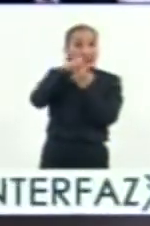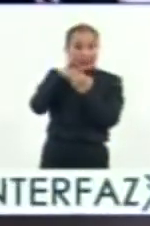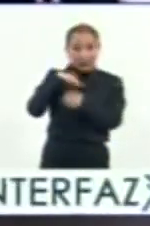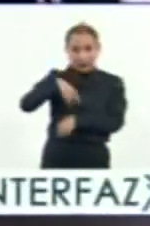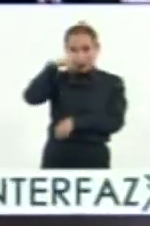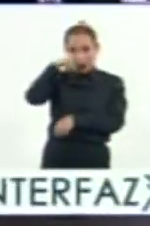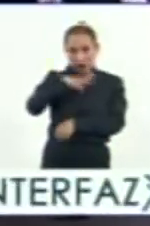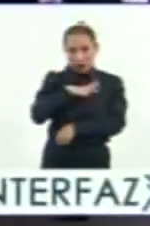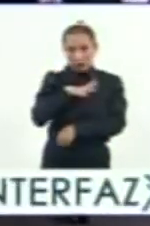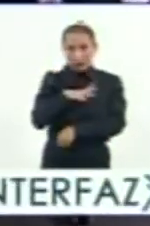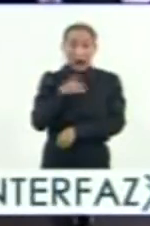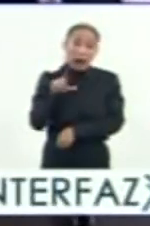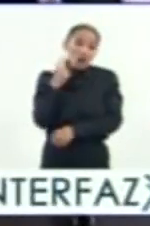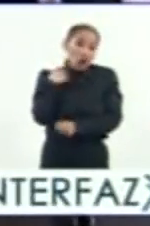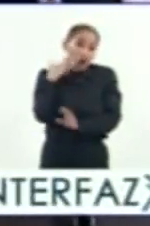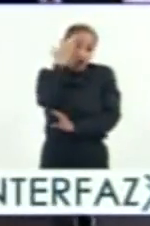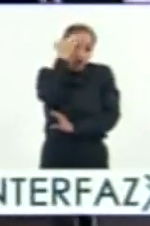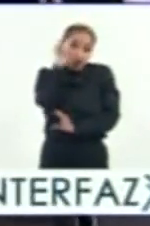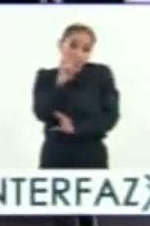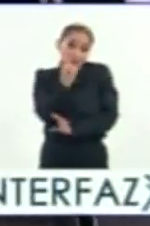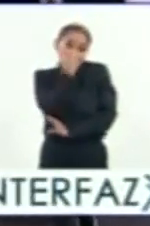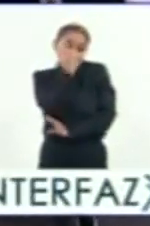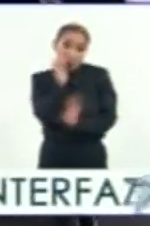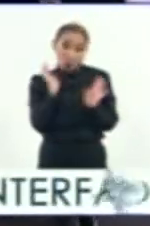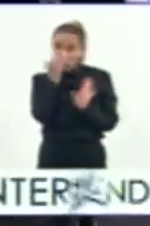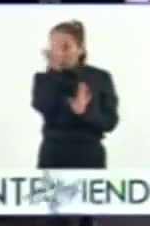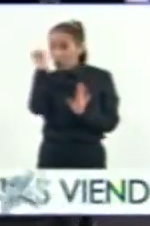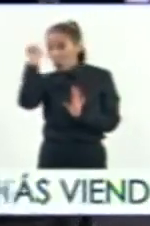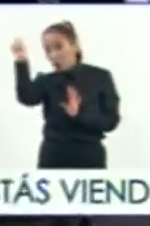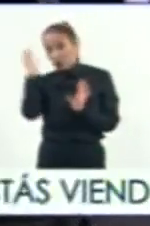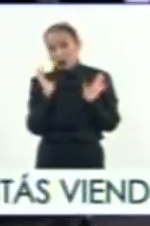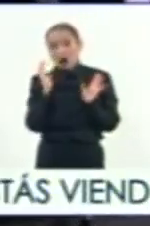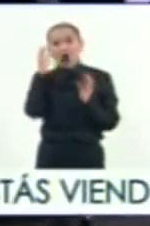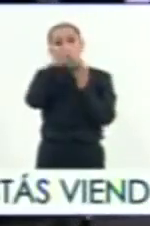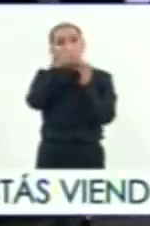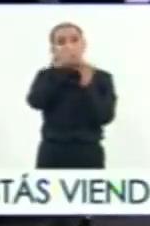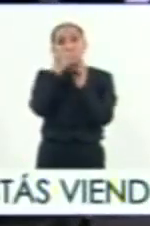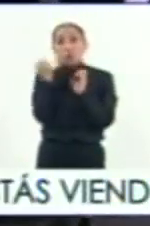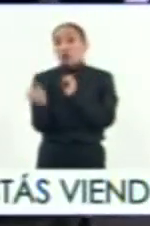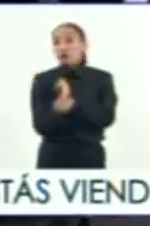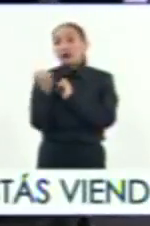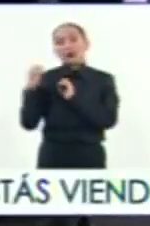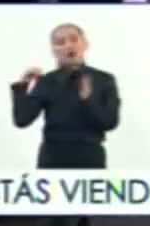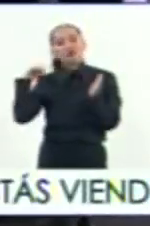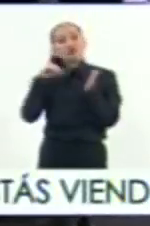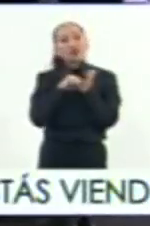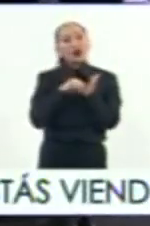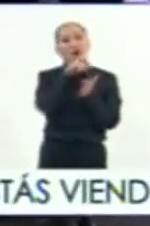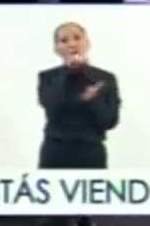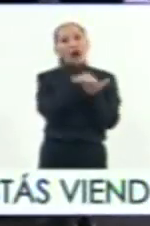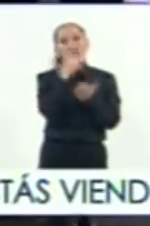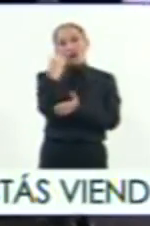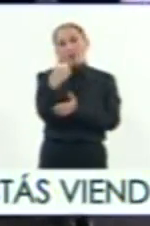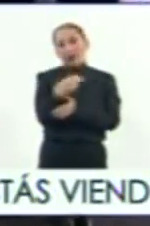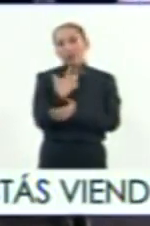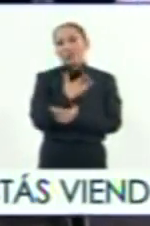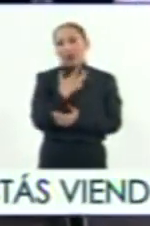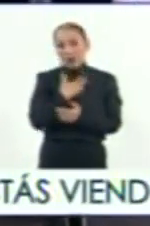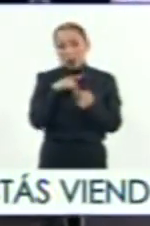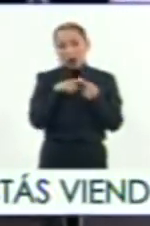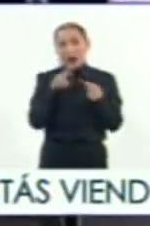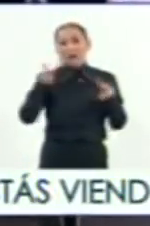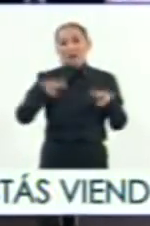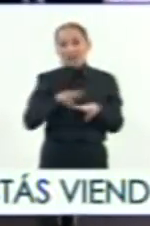encuentra? Bueno, por lo menos es el que yo acuerda, el único que conozco. Creo que Cortés no es muy afortunado en ponerle a muchos lugares su nombre. Bueno, tenemos